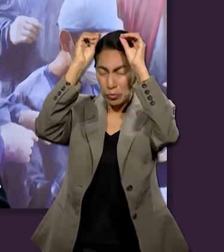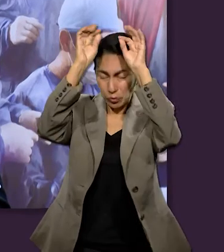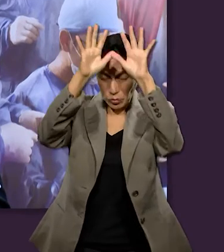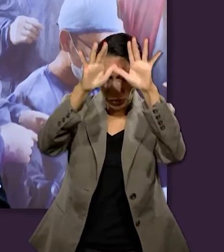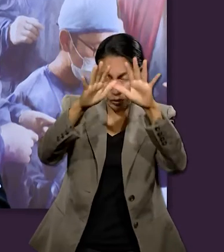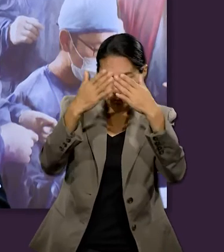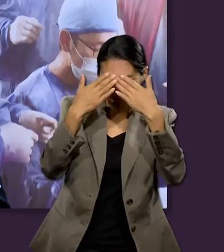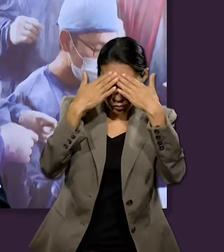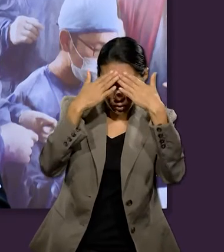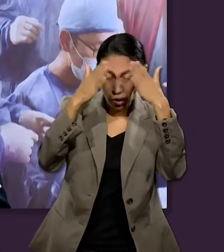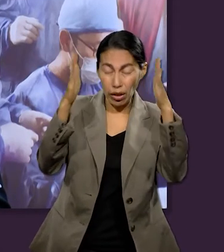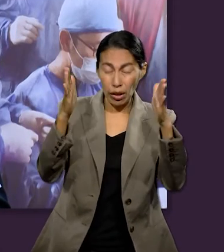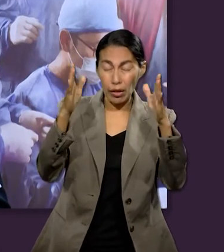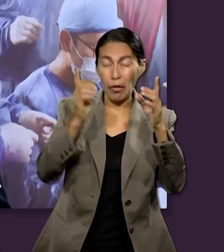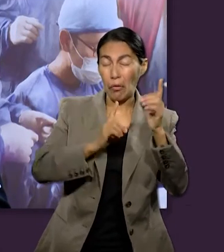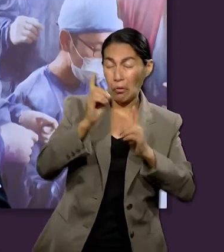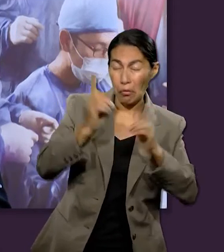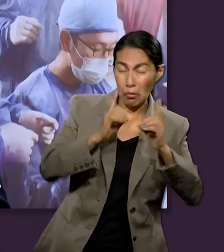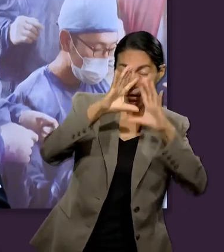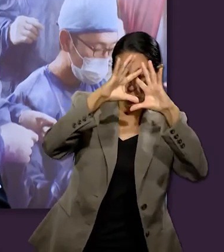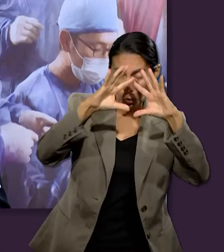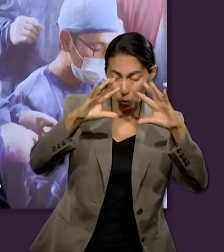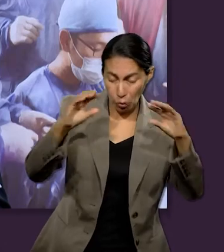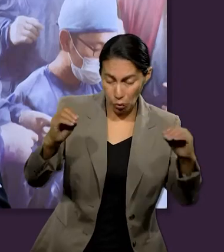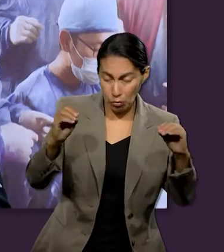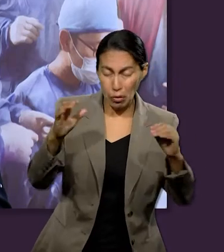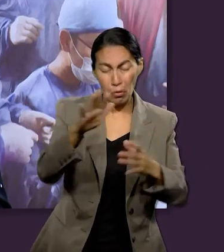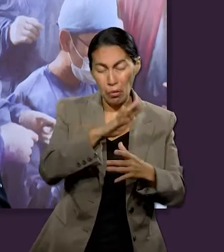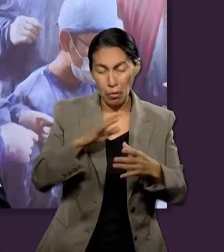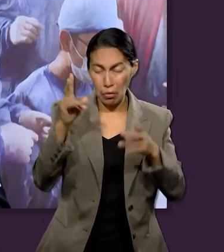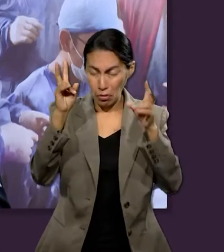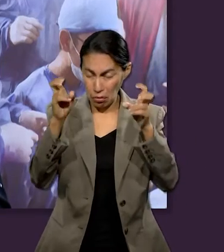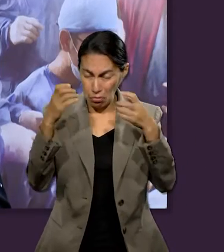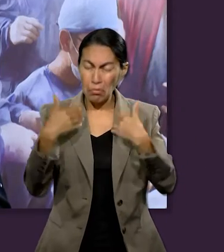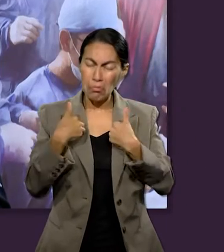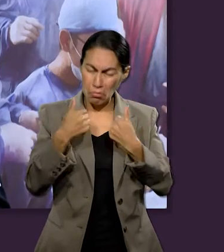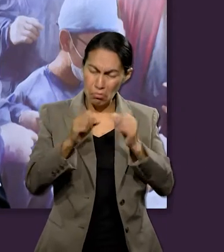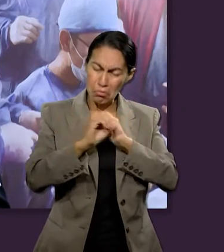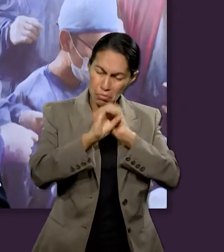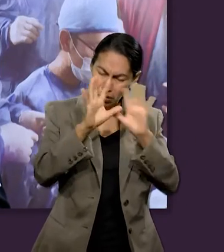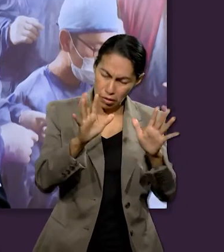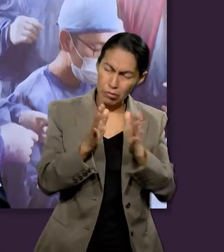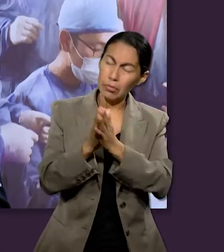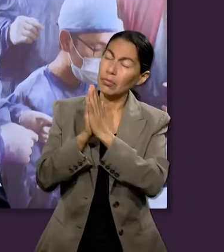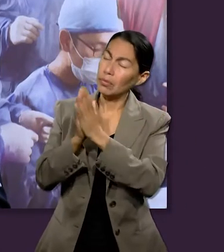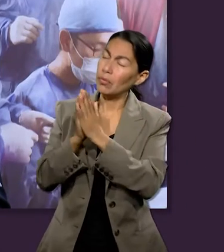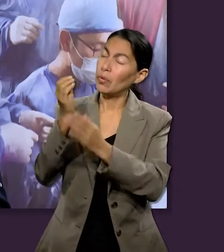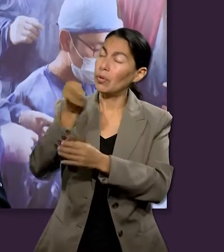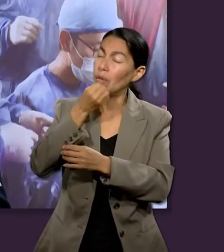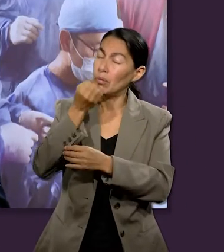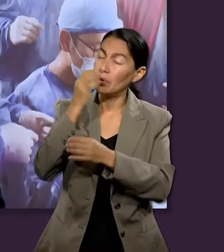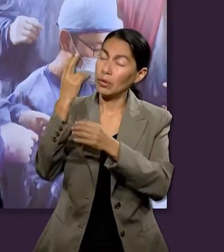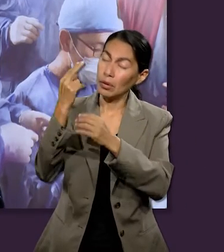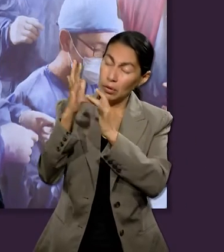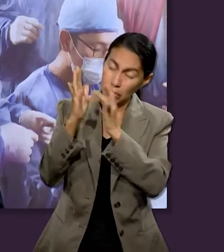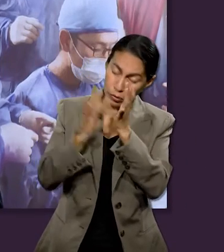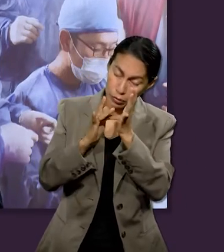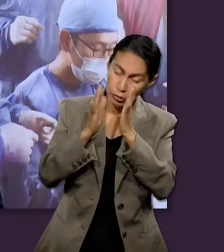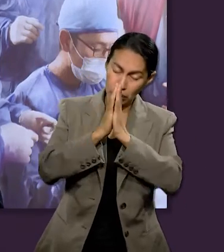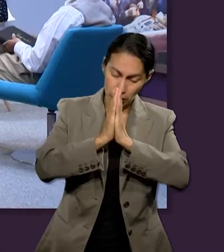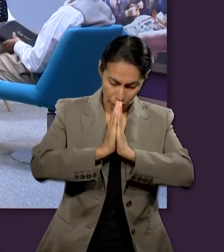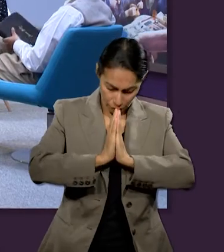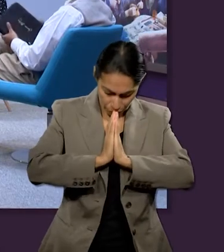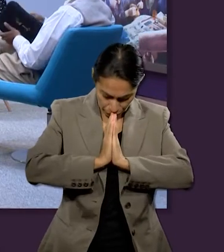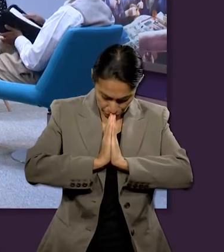y les puedas ayudar a disispar sus dudas en cuanto a los temas que tratamos. Oramos en el nombre de Jesús. Amén.